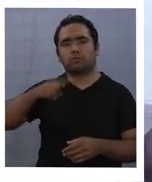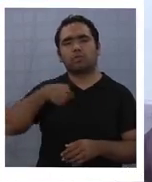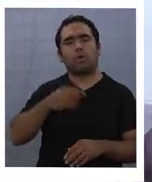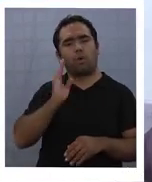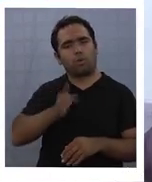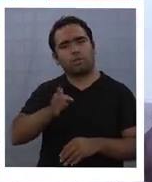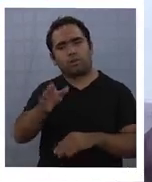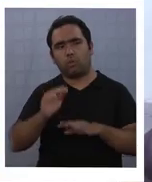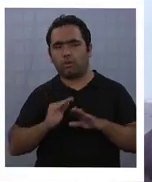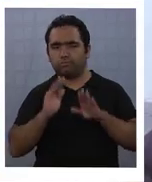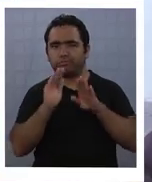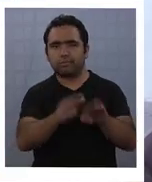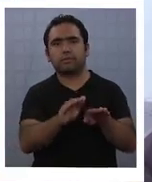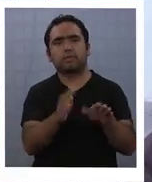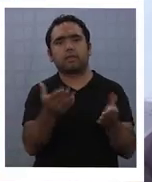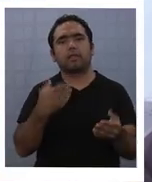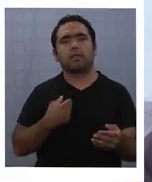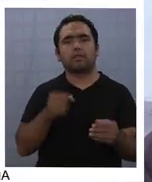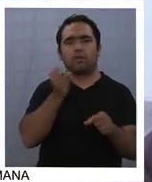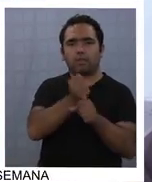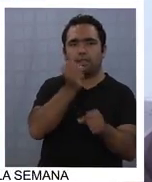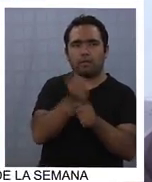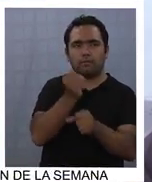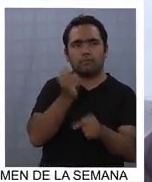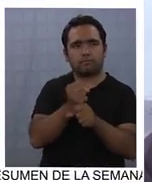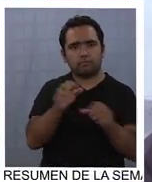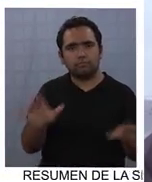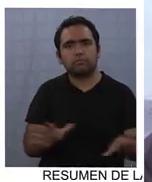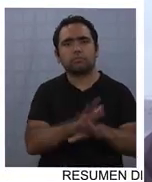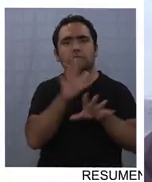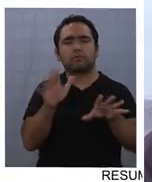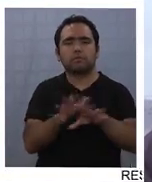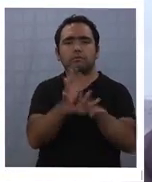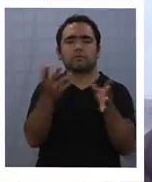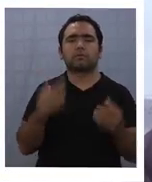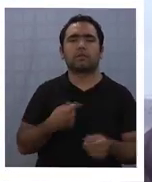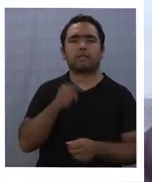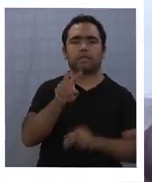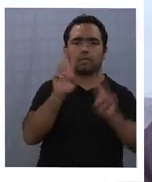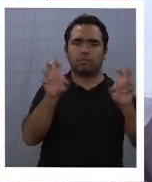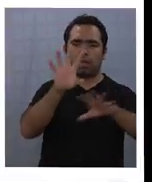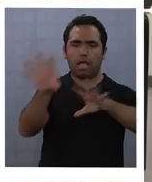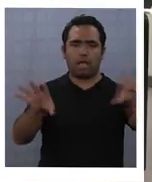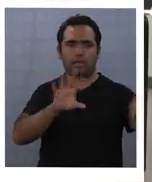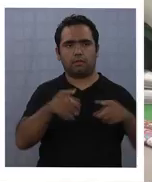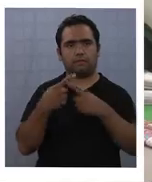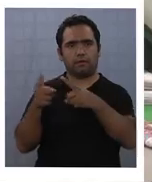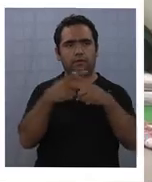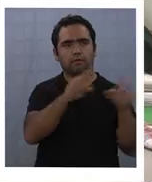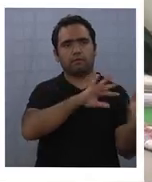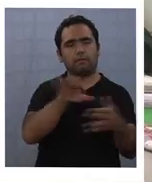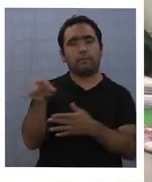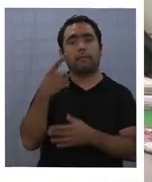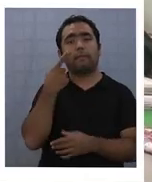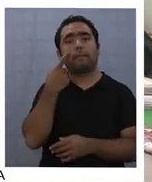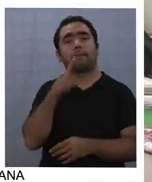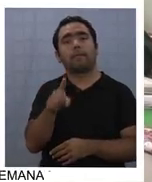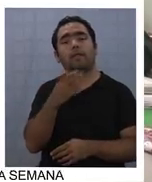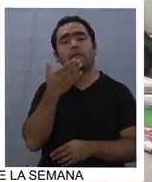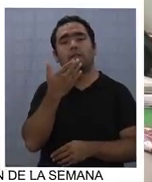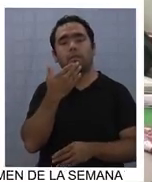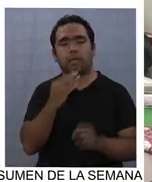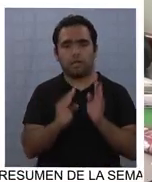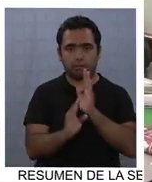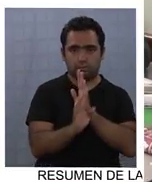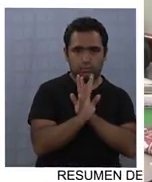que tenemos en una línea de trabajo reforzando los distintos elementos que esto involucra. Sin embargo, no esconden la